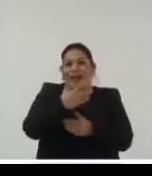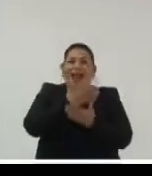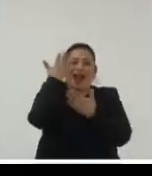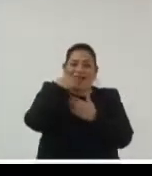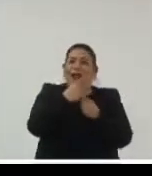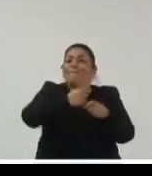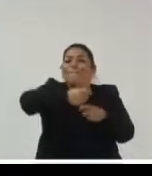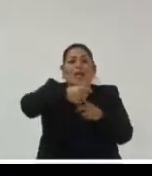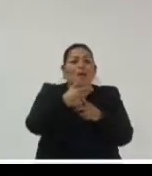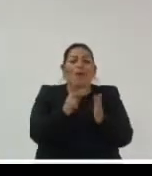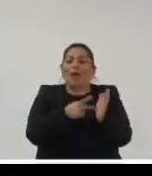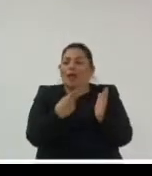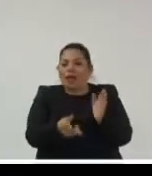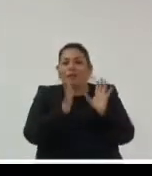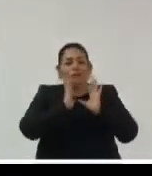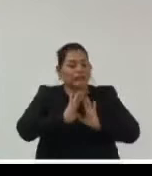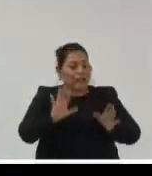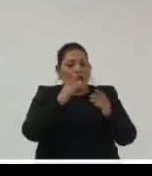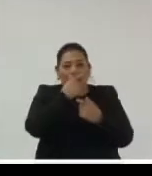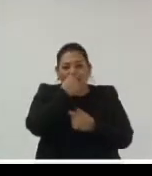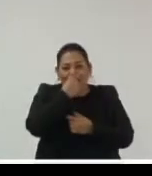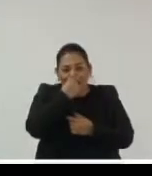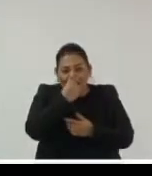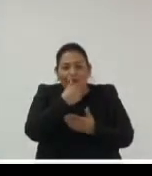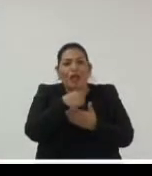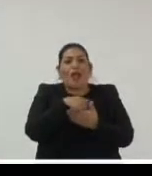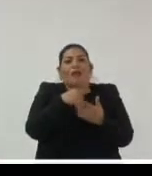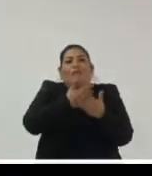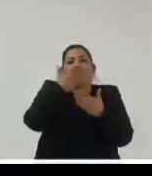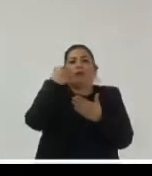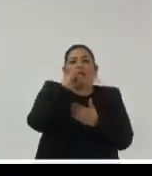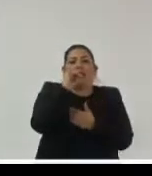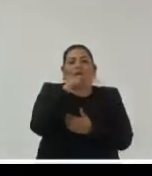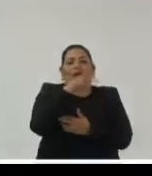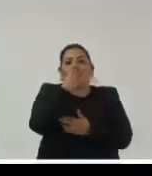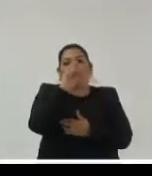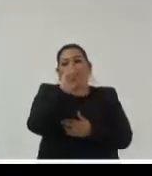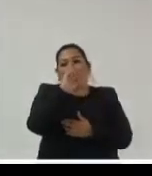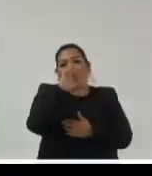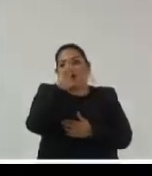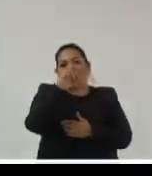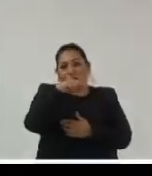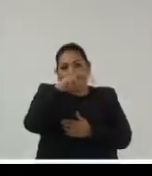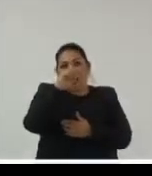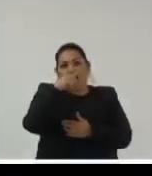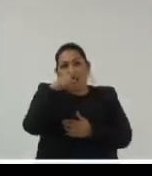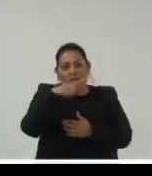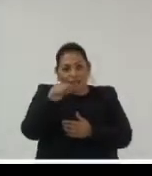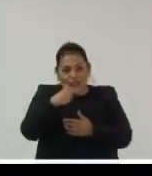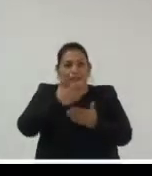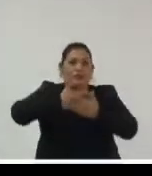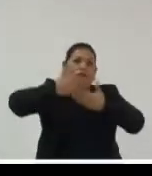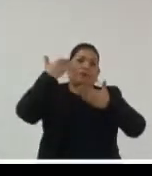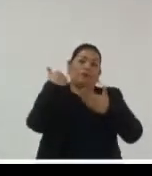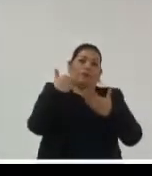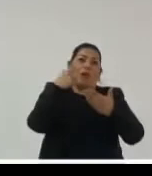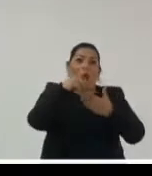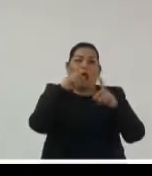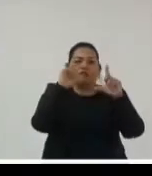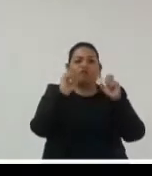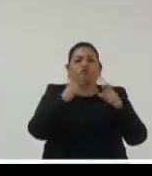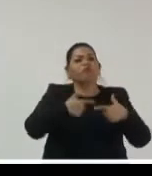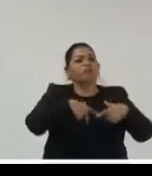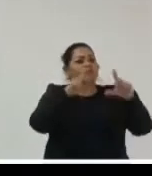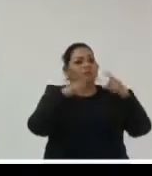y ven que interesante ahí ya se hablaba de los casos cómo se abordó etcétera yo sé que hemos escuchado muchos estudios de esto he visto fotos